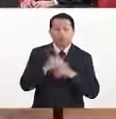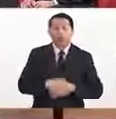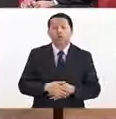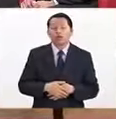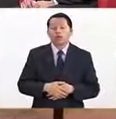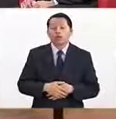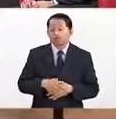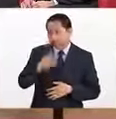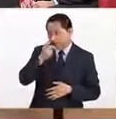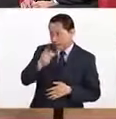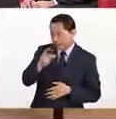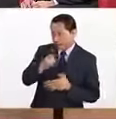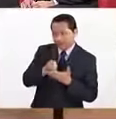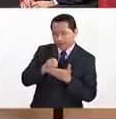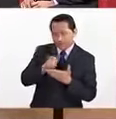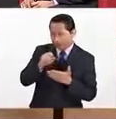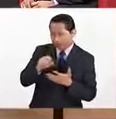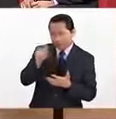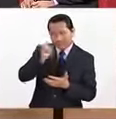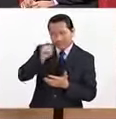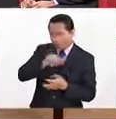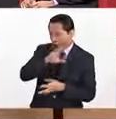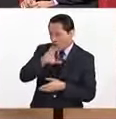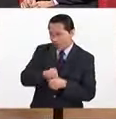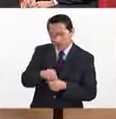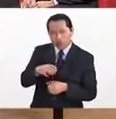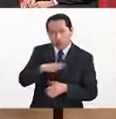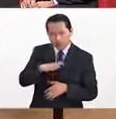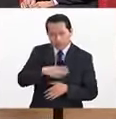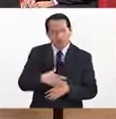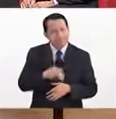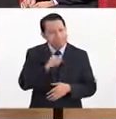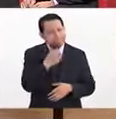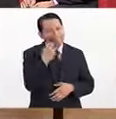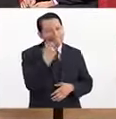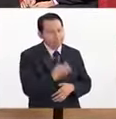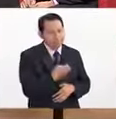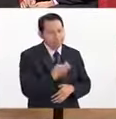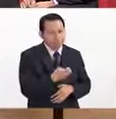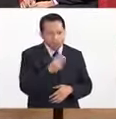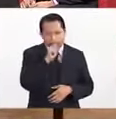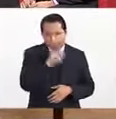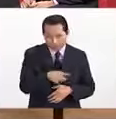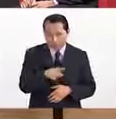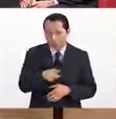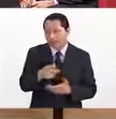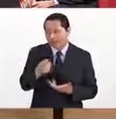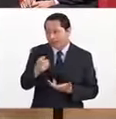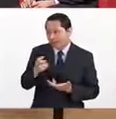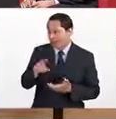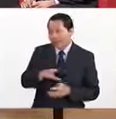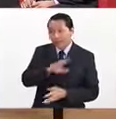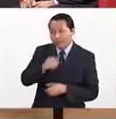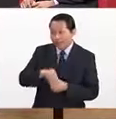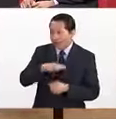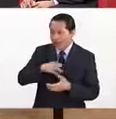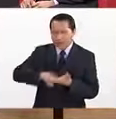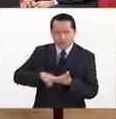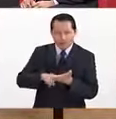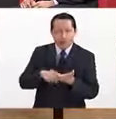presente en todo. Absolutamente en todo. O que no está presente con la economía, que no está